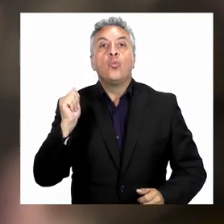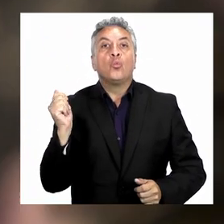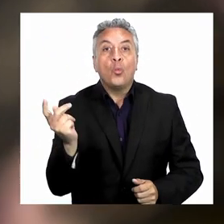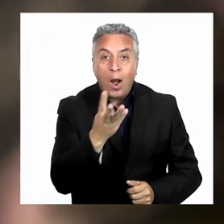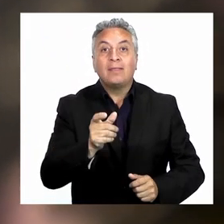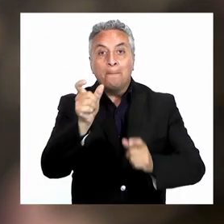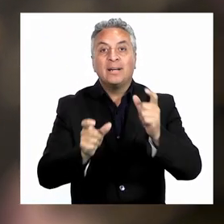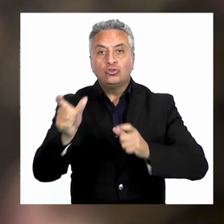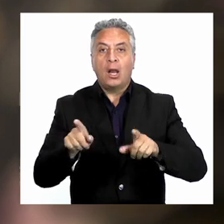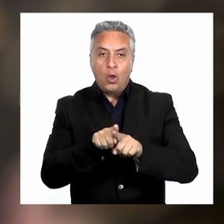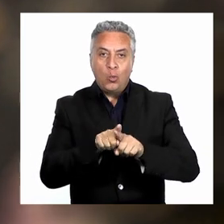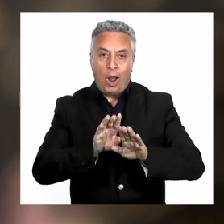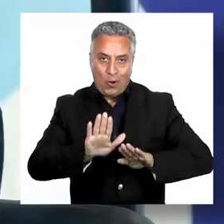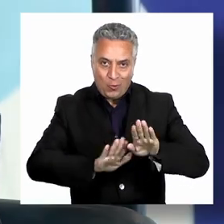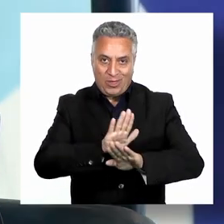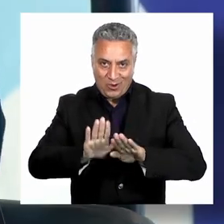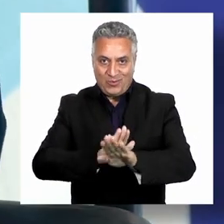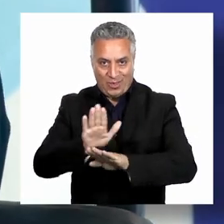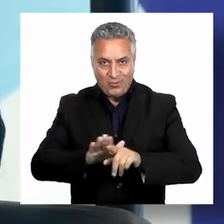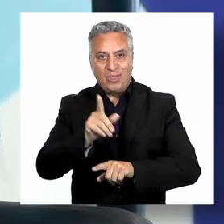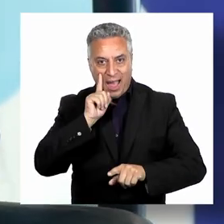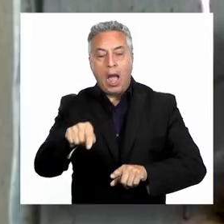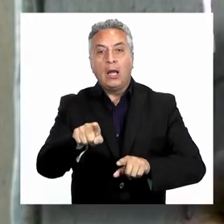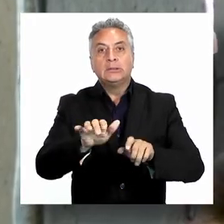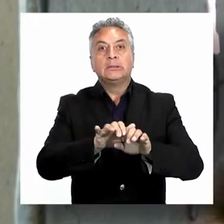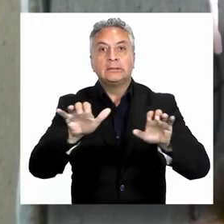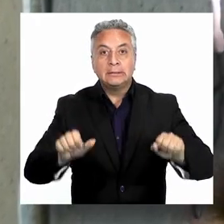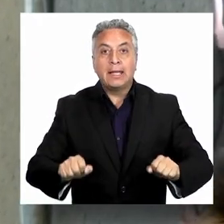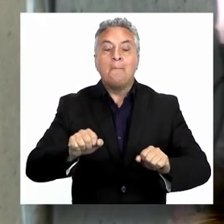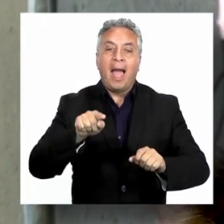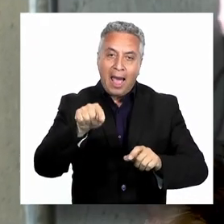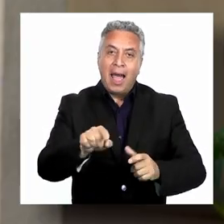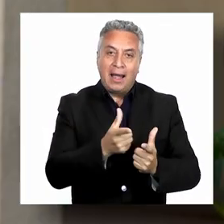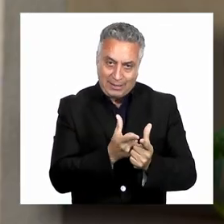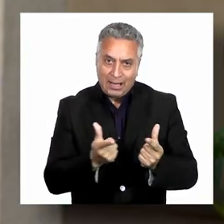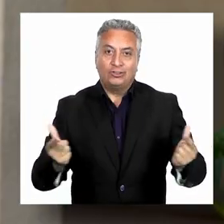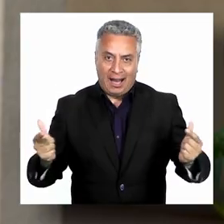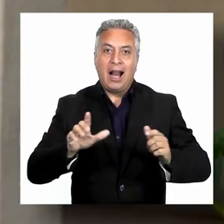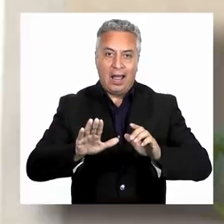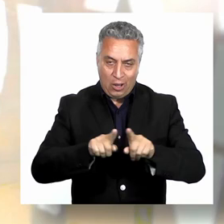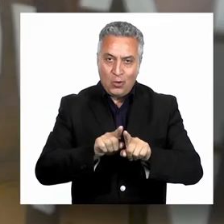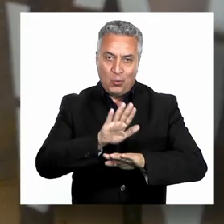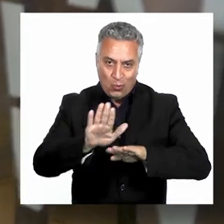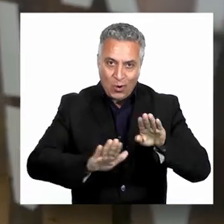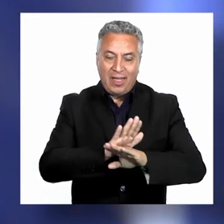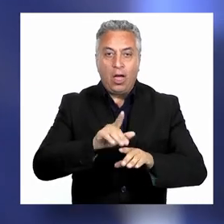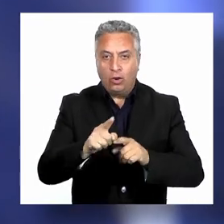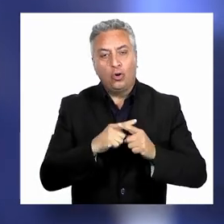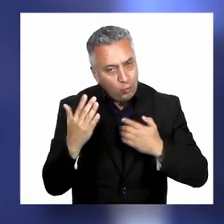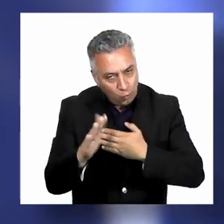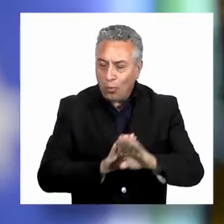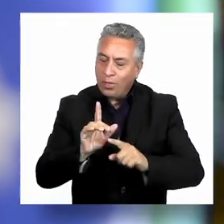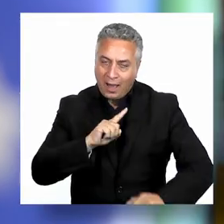personas cuidadoras tenemos para poder diseñar un sistema nacional de cuidado que los cubra a todos. Cada